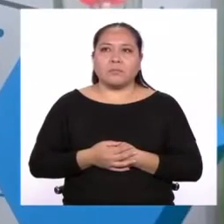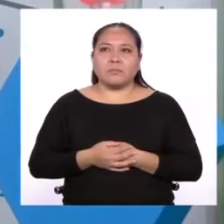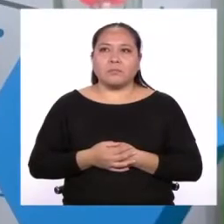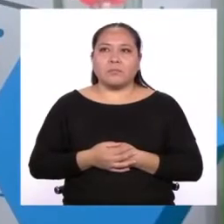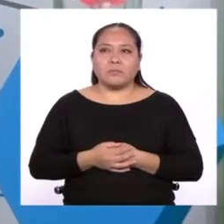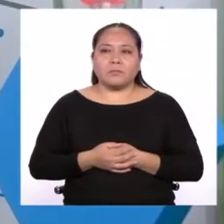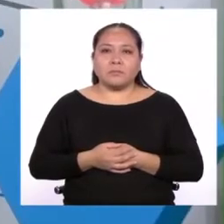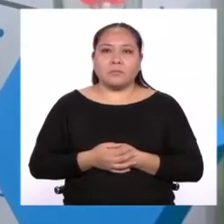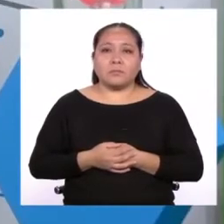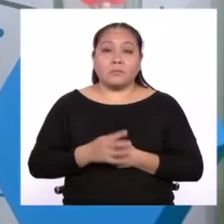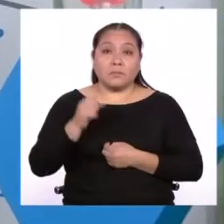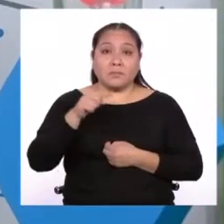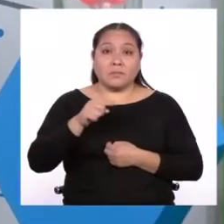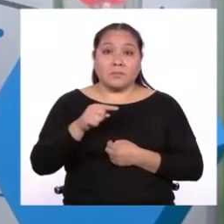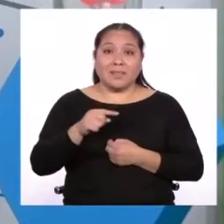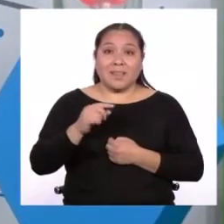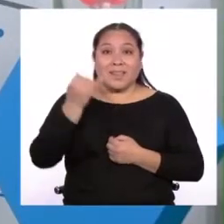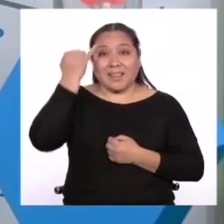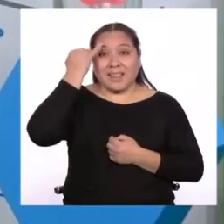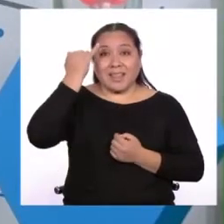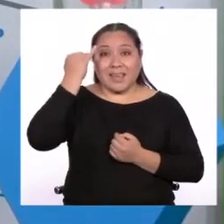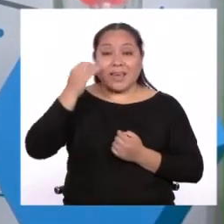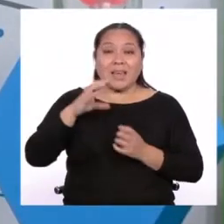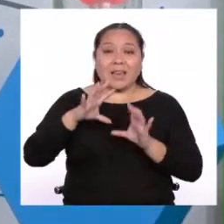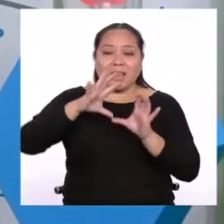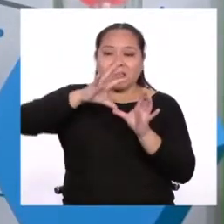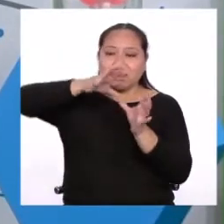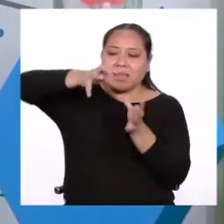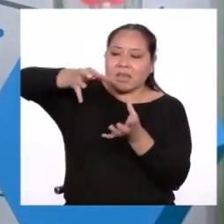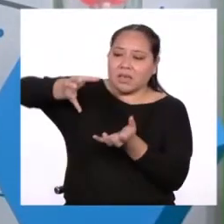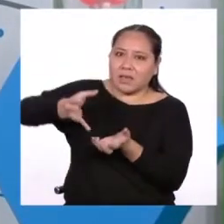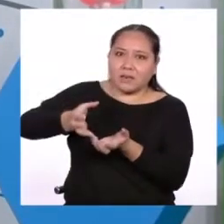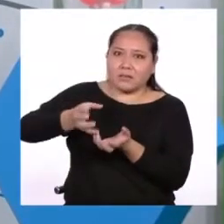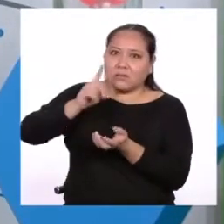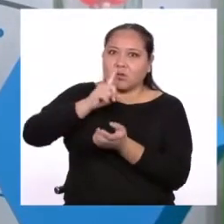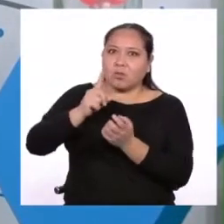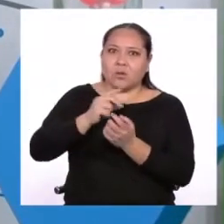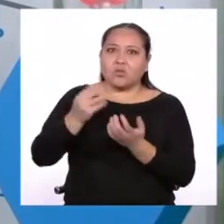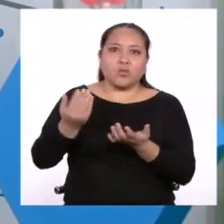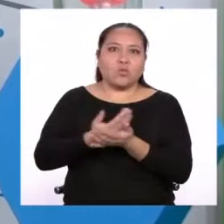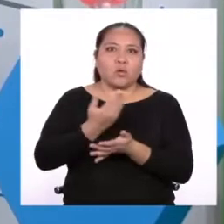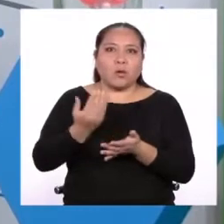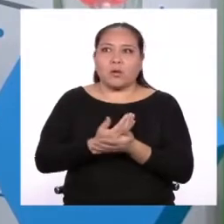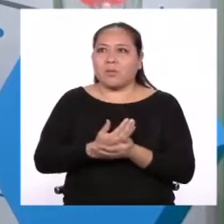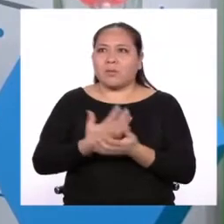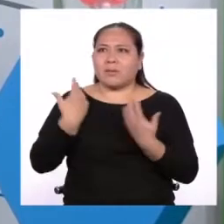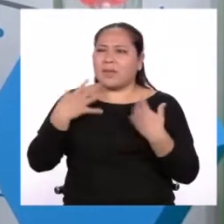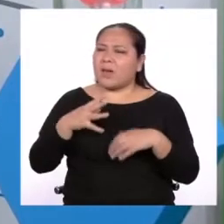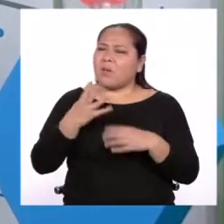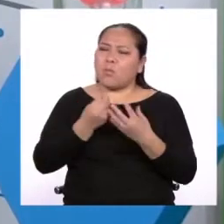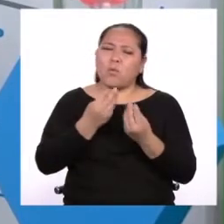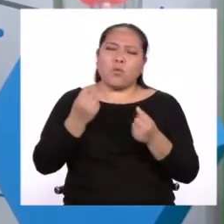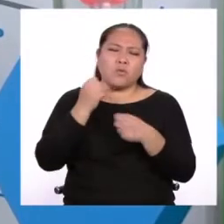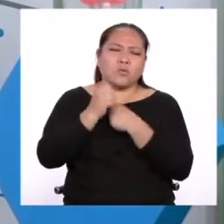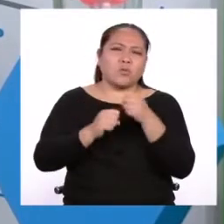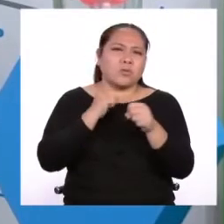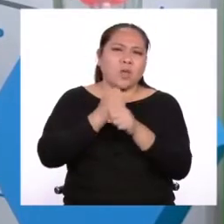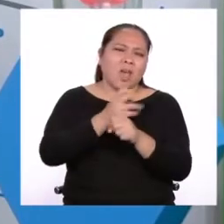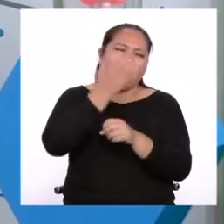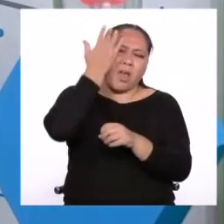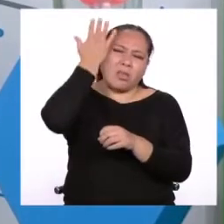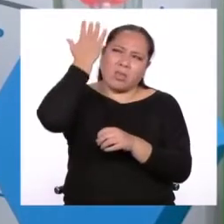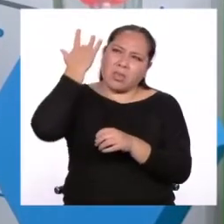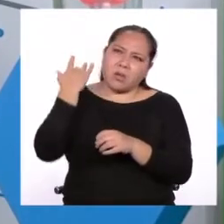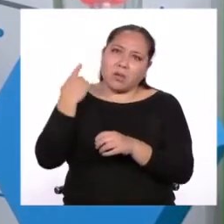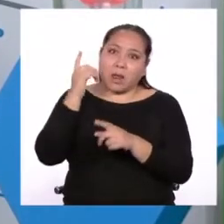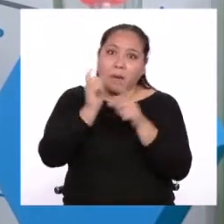Esta idea de que la tierra es redonda no es una idea nueva. De hecho, hace muchísimos años en la antigüedad las